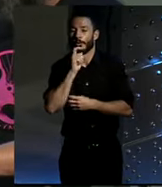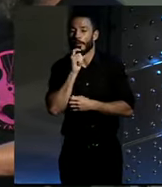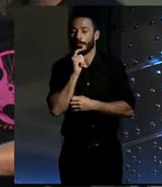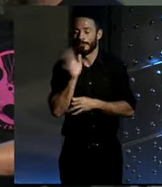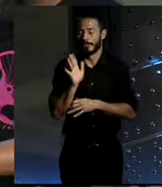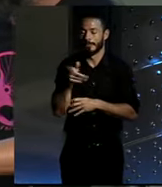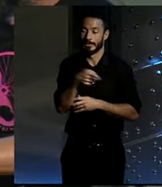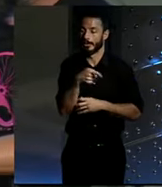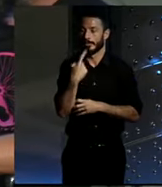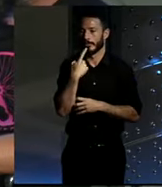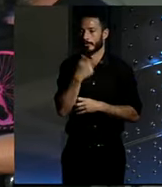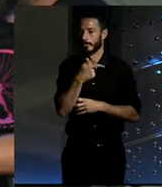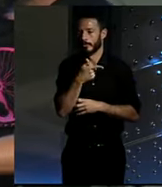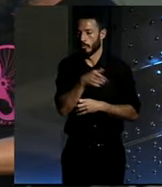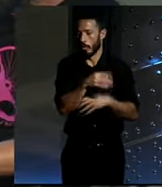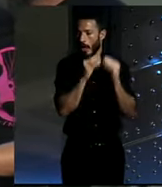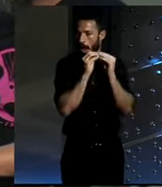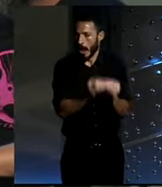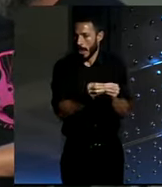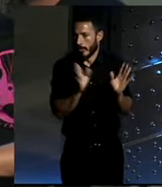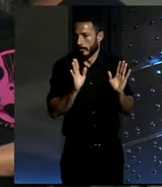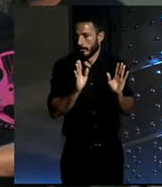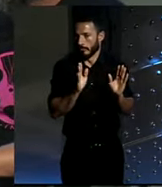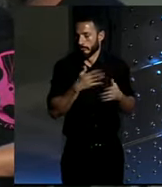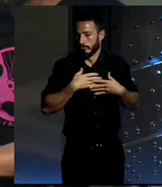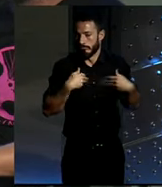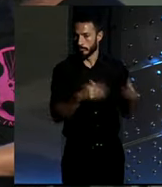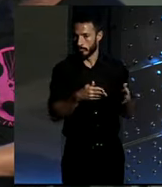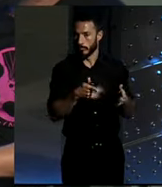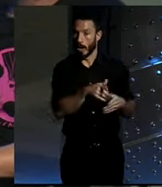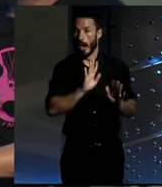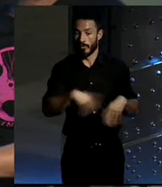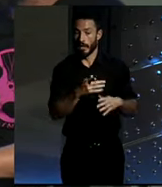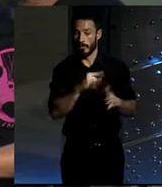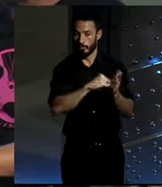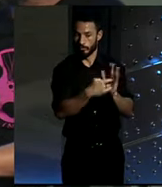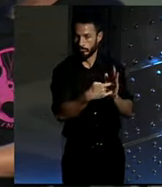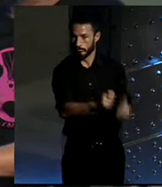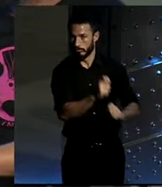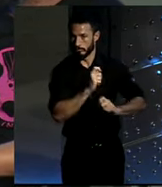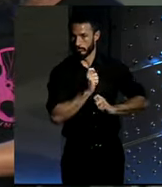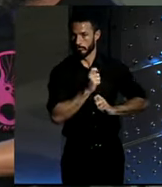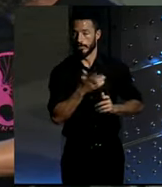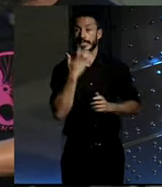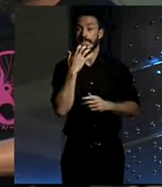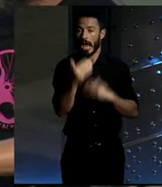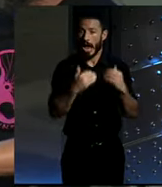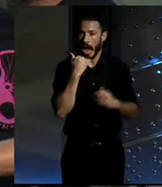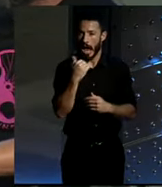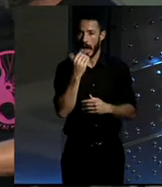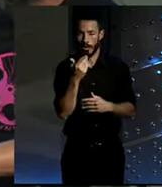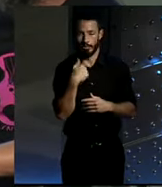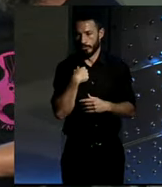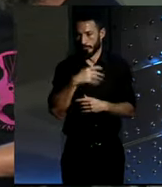¿sabes? Ábrelo y si quieres hacerlo igual, vamos. Pero a cambio tienes que ser nuestro soporte técnico. decir, si algo... Nosotros somos, yo por lo menos,